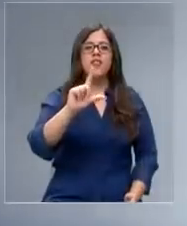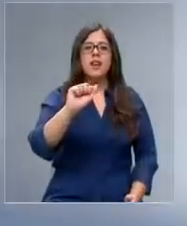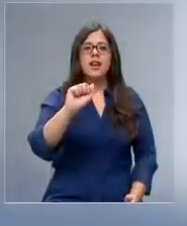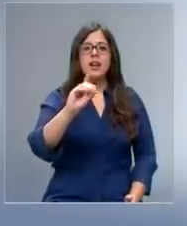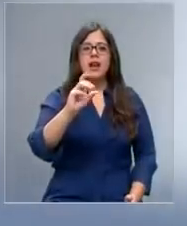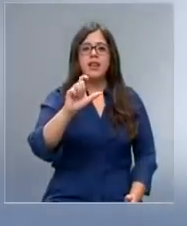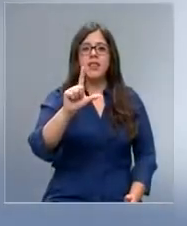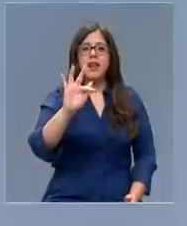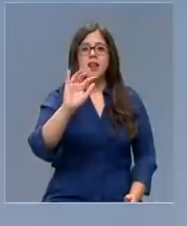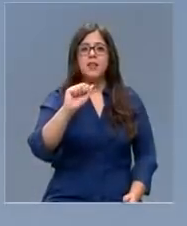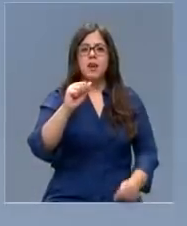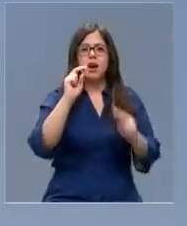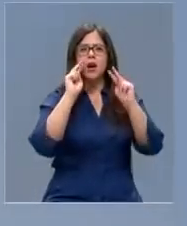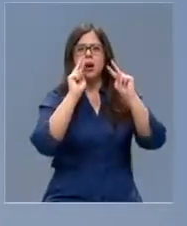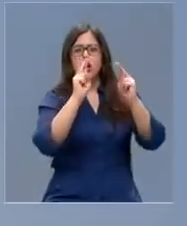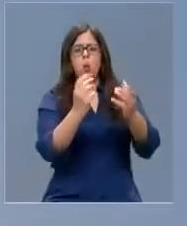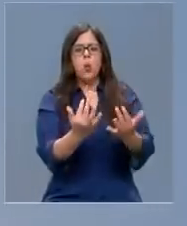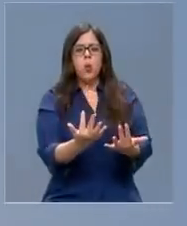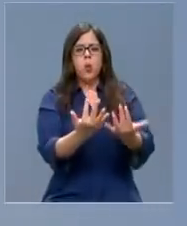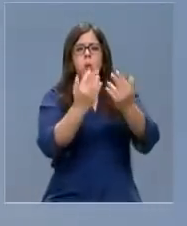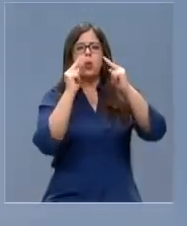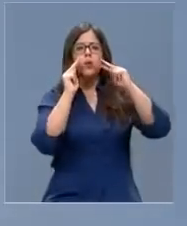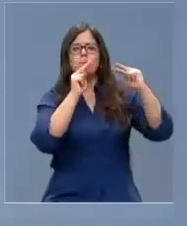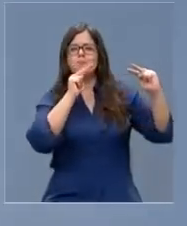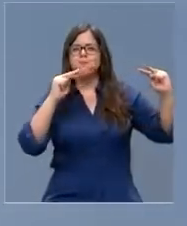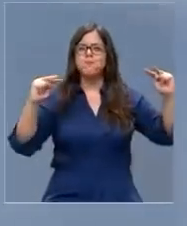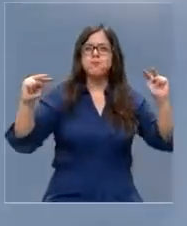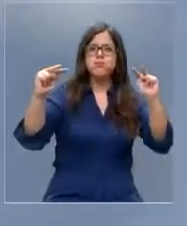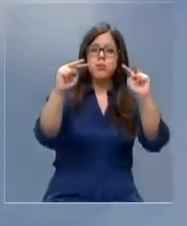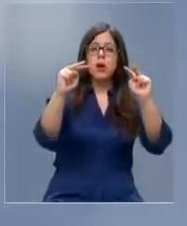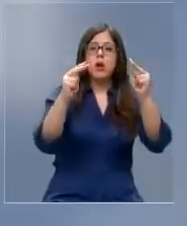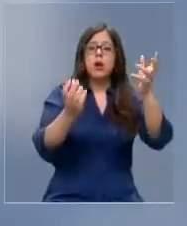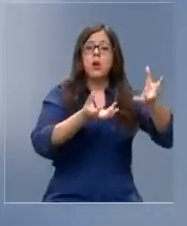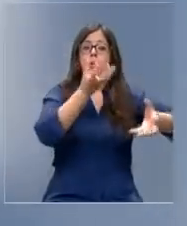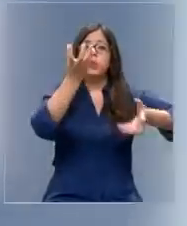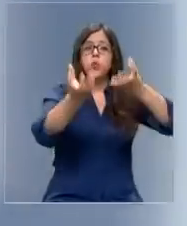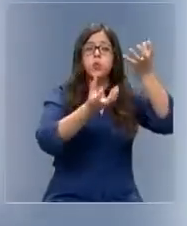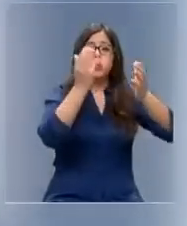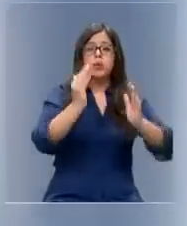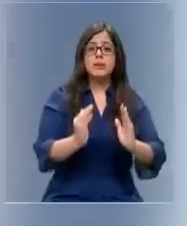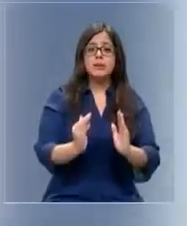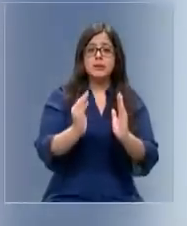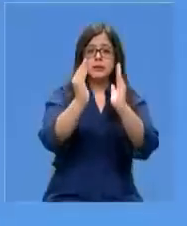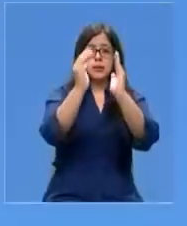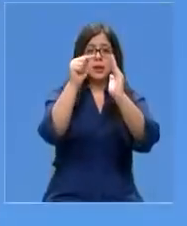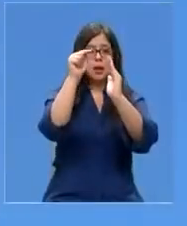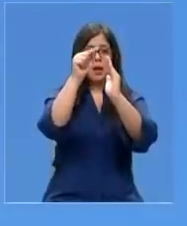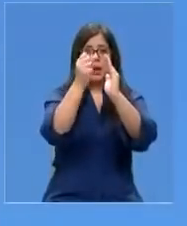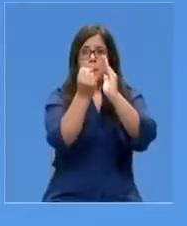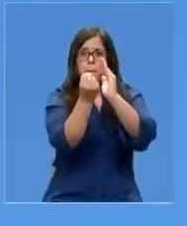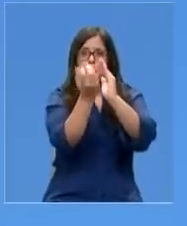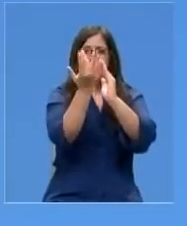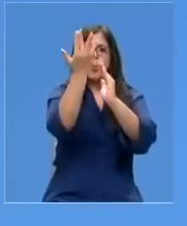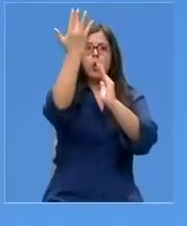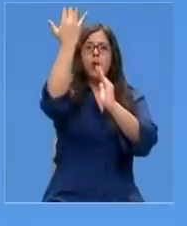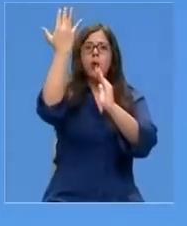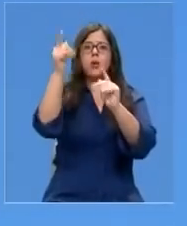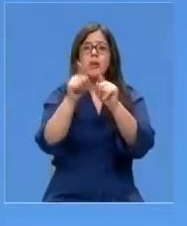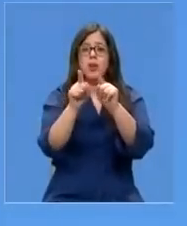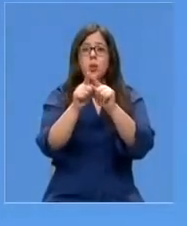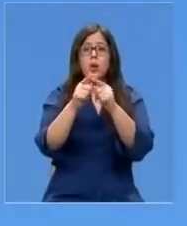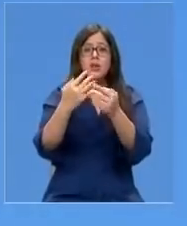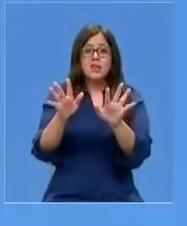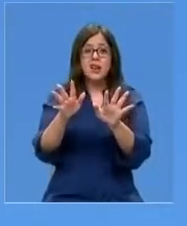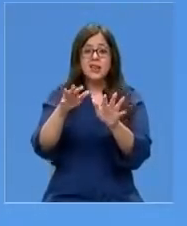nube de humo que se pudo ver desde diversas partes de la ciudad. El fuego que salía desde la parte superior de esta torre, en medio de un concurrido